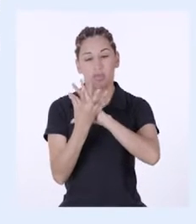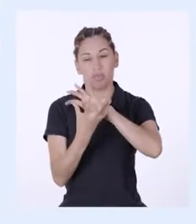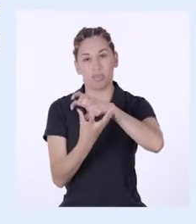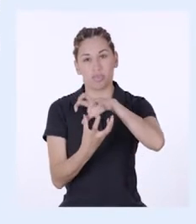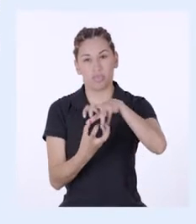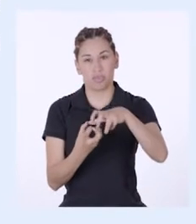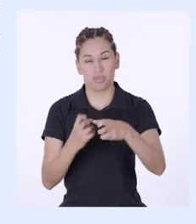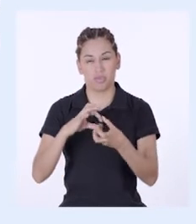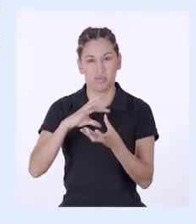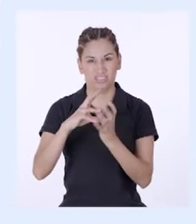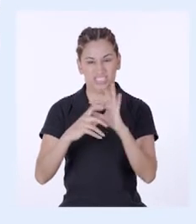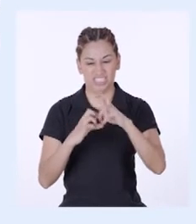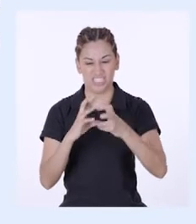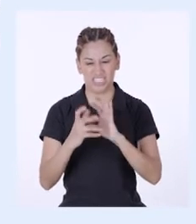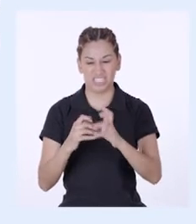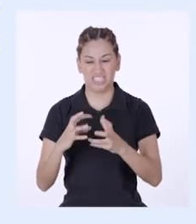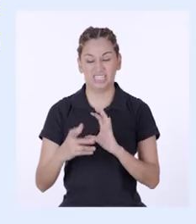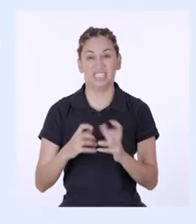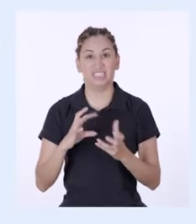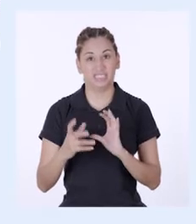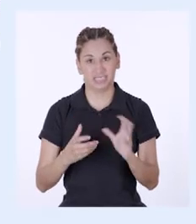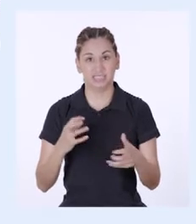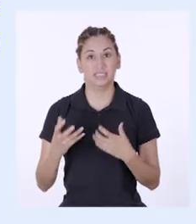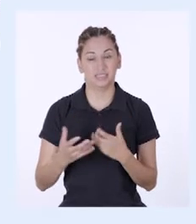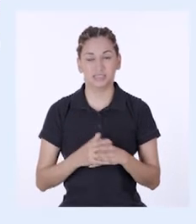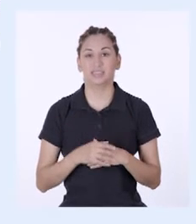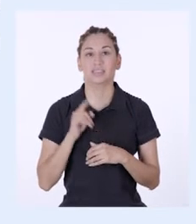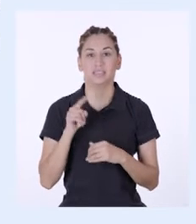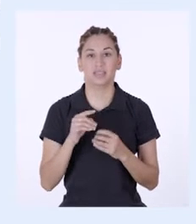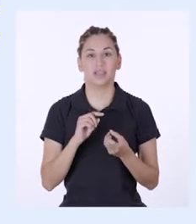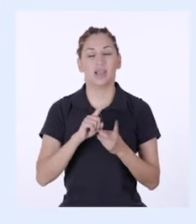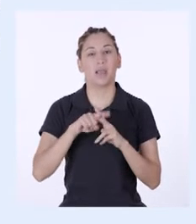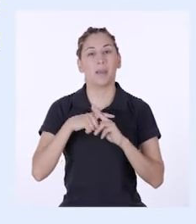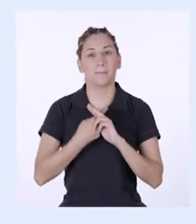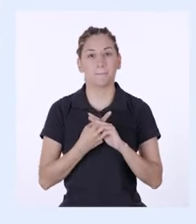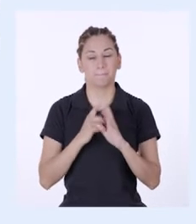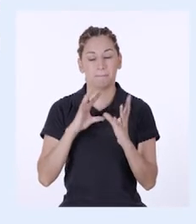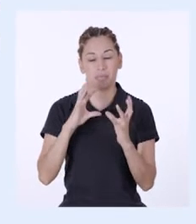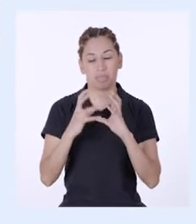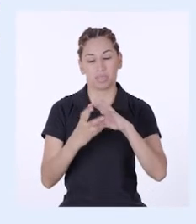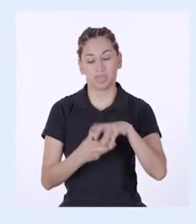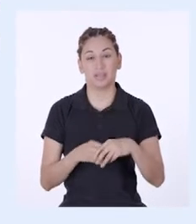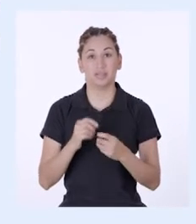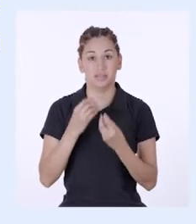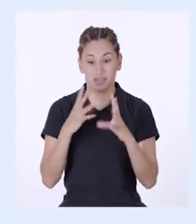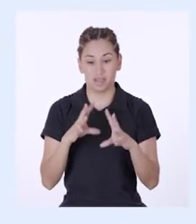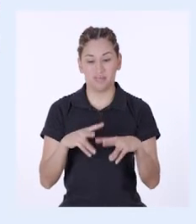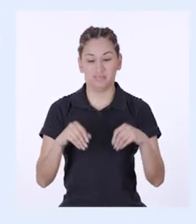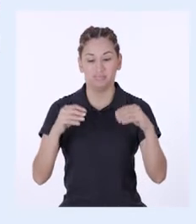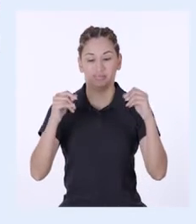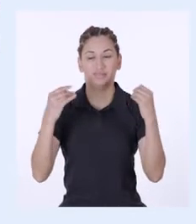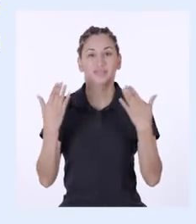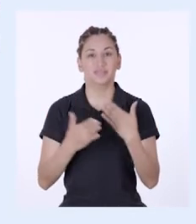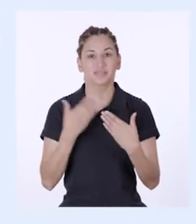capacidad de los residuos orgánicos de descomponerse a sustancias más simples debido